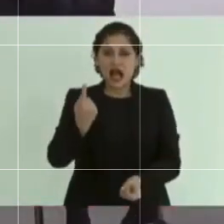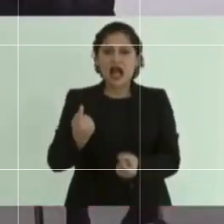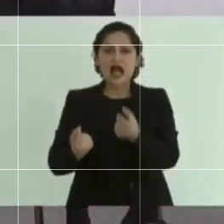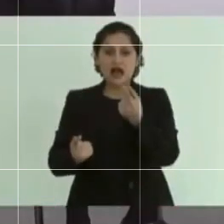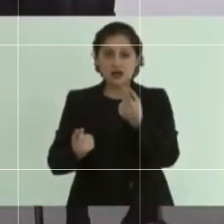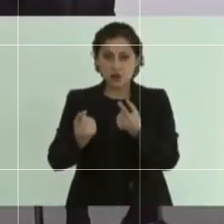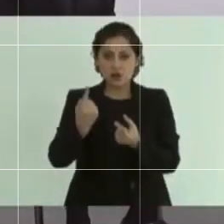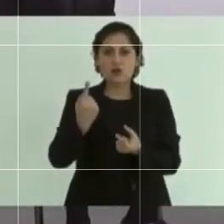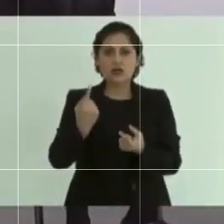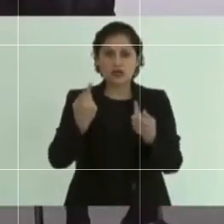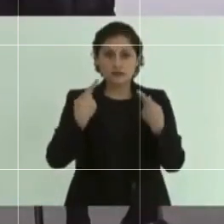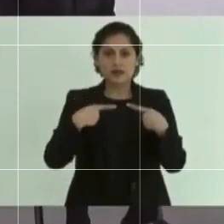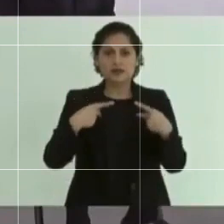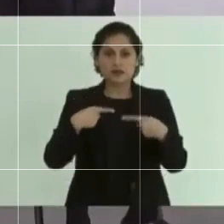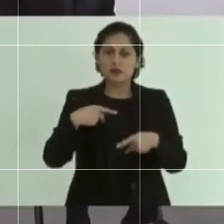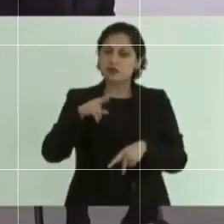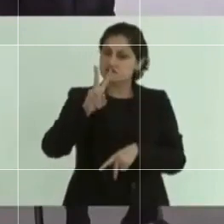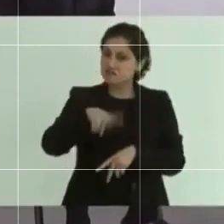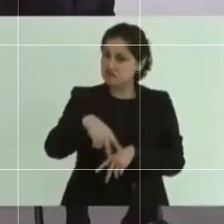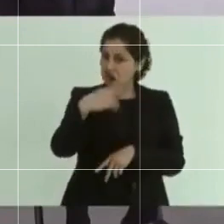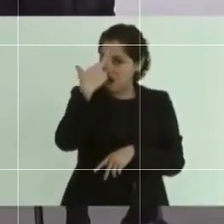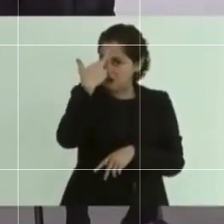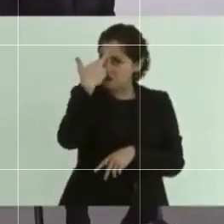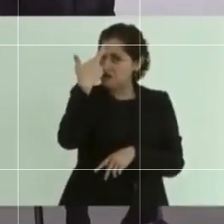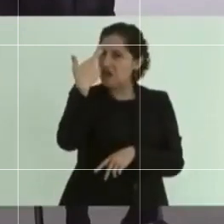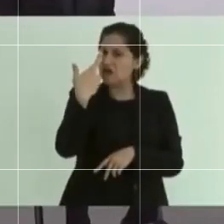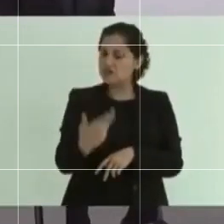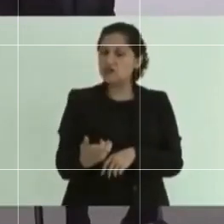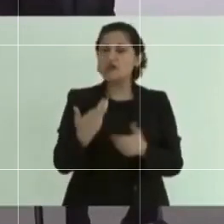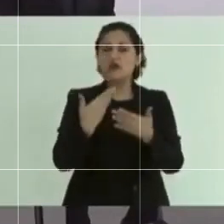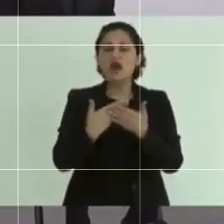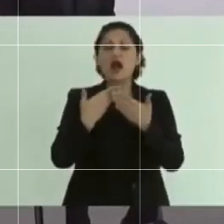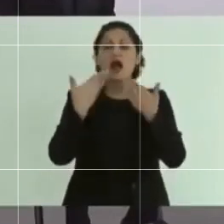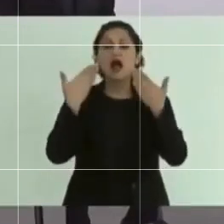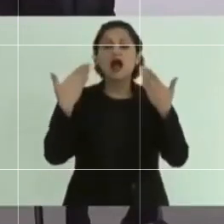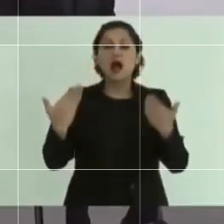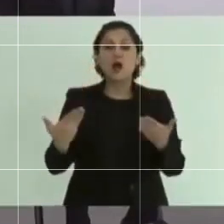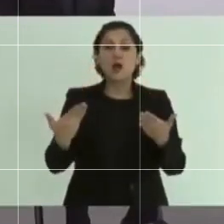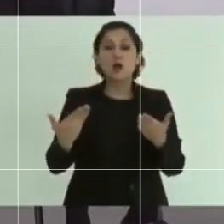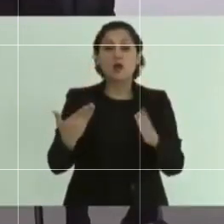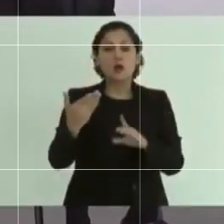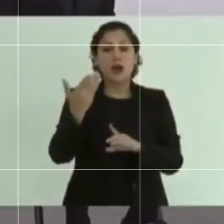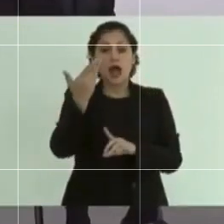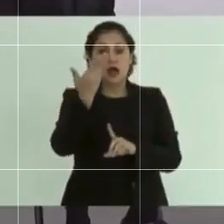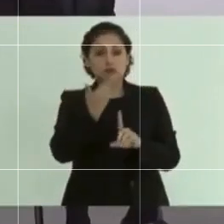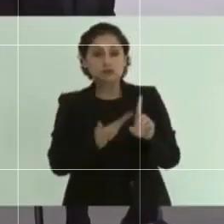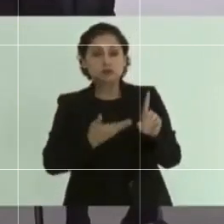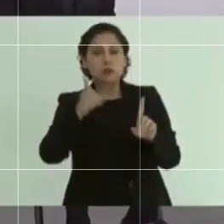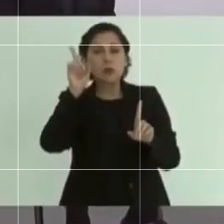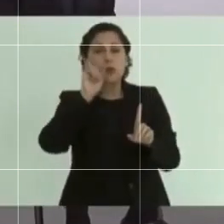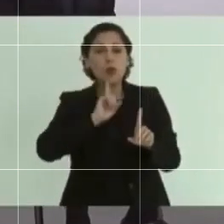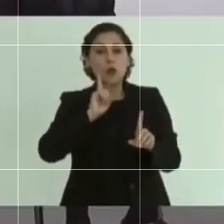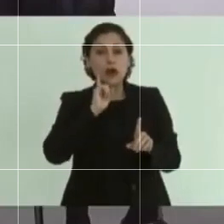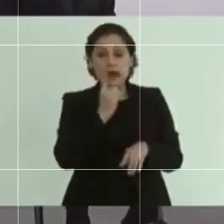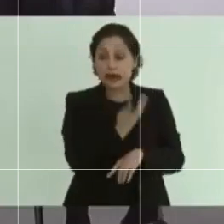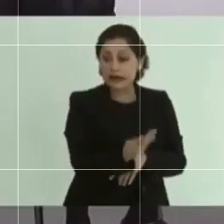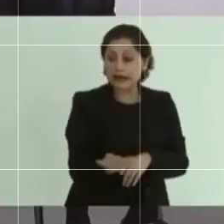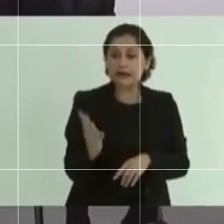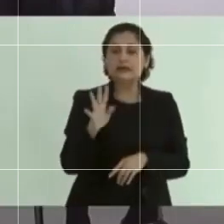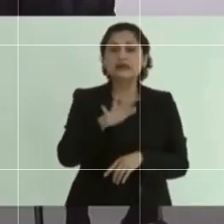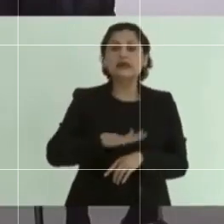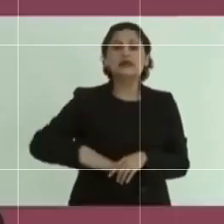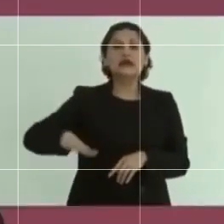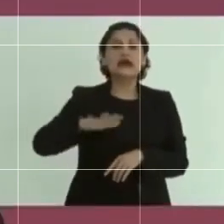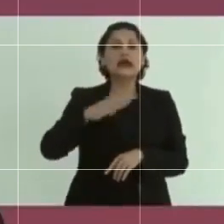mujeres y eso es una de las causas,